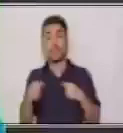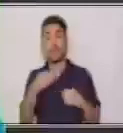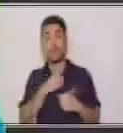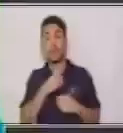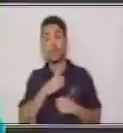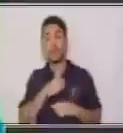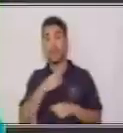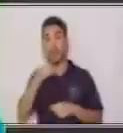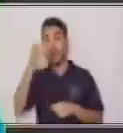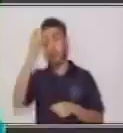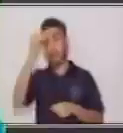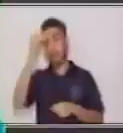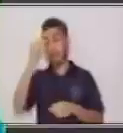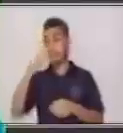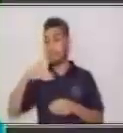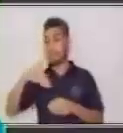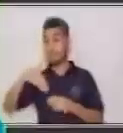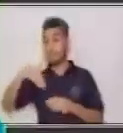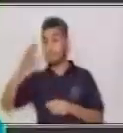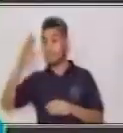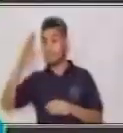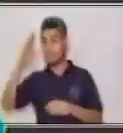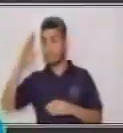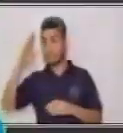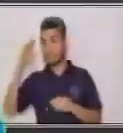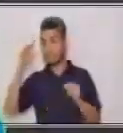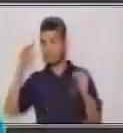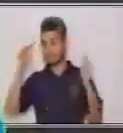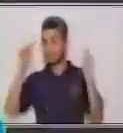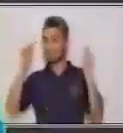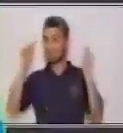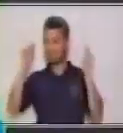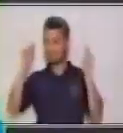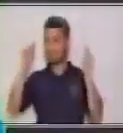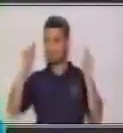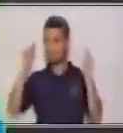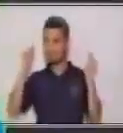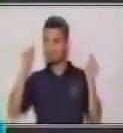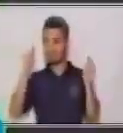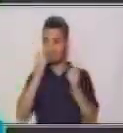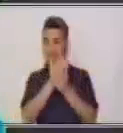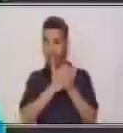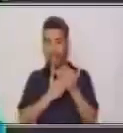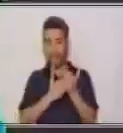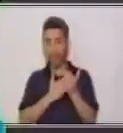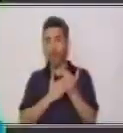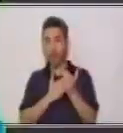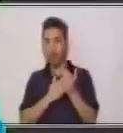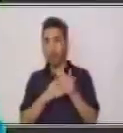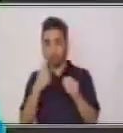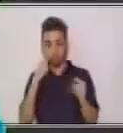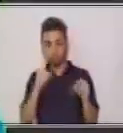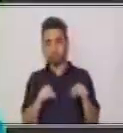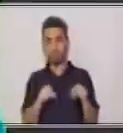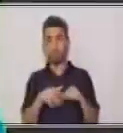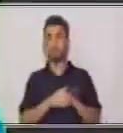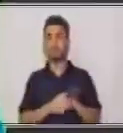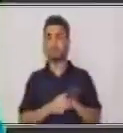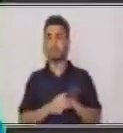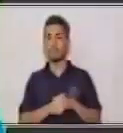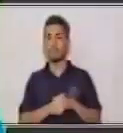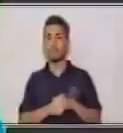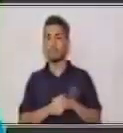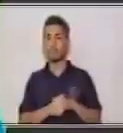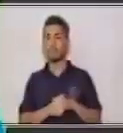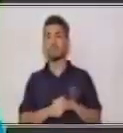con mayor eficacia algún contenido. ¿Cuáles son